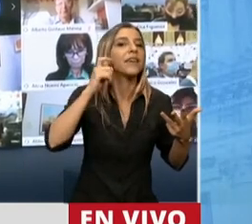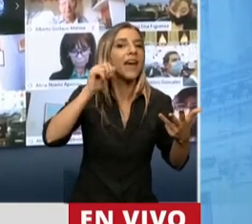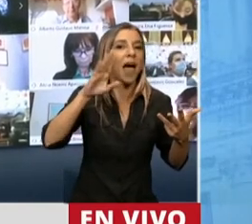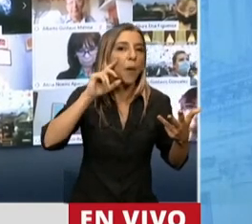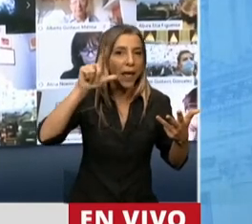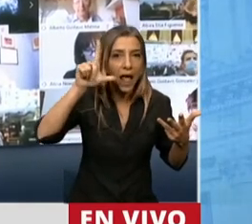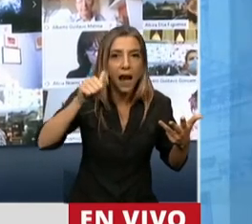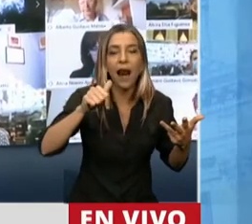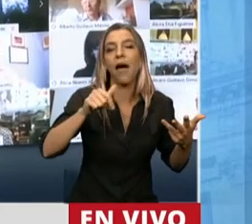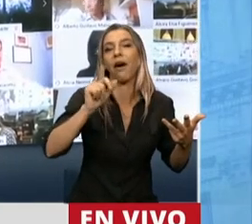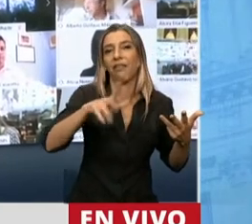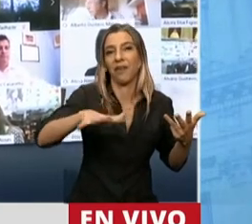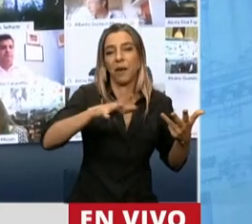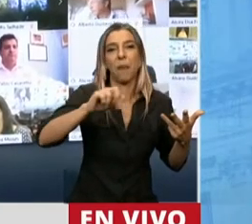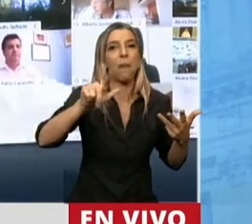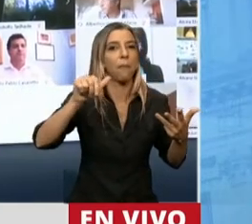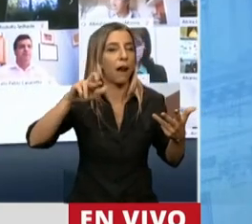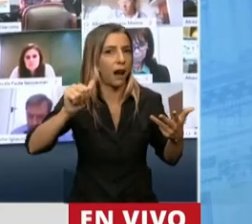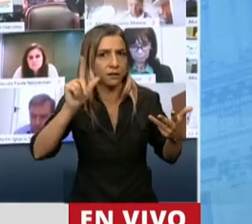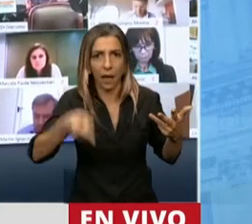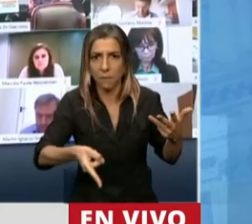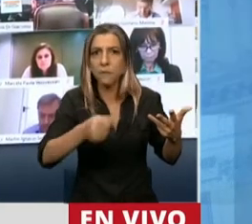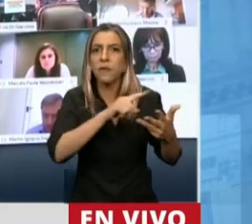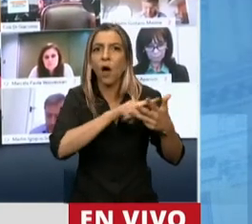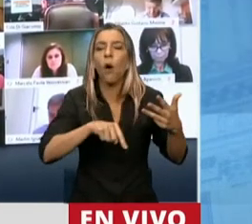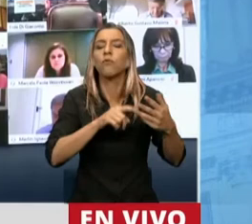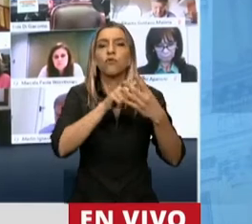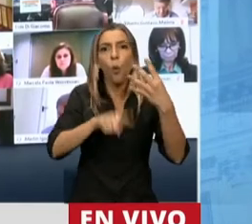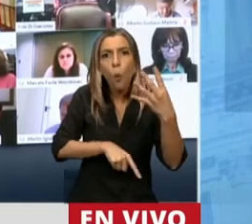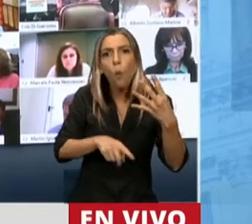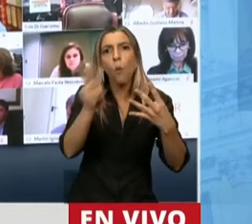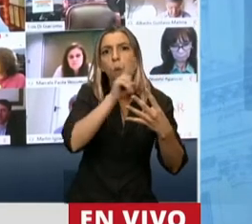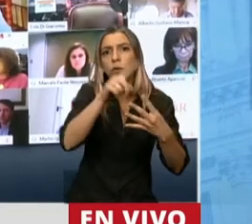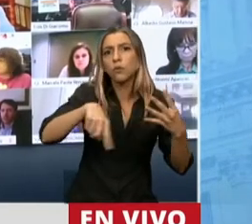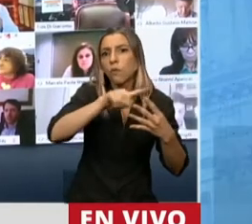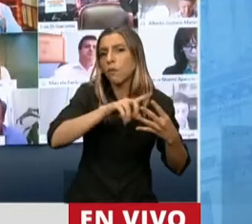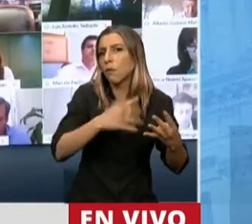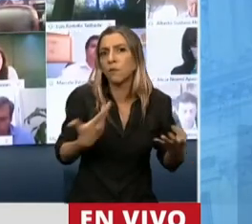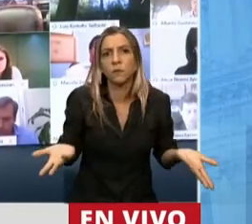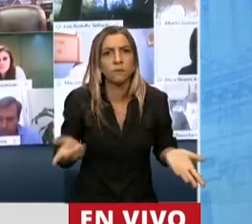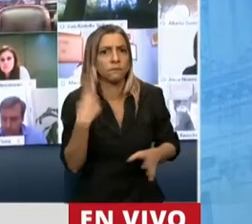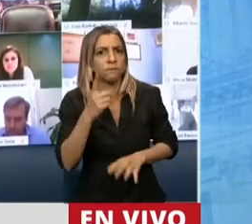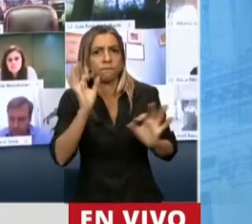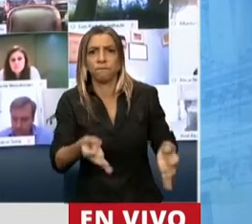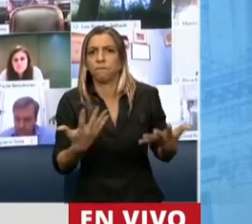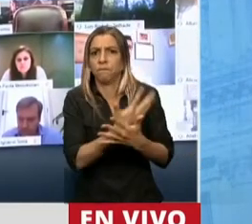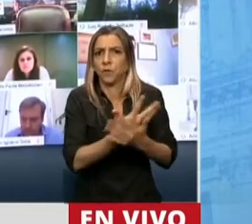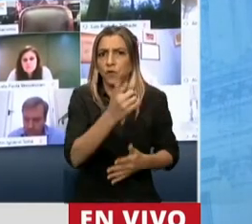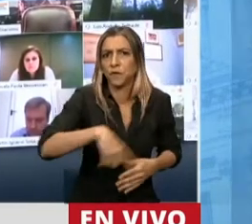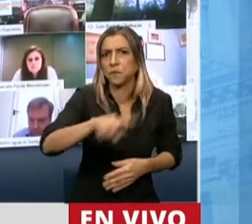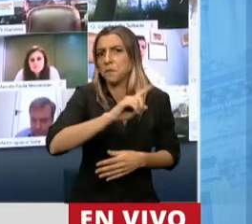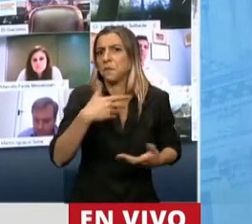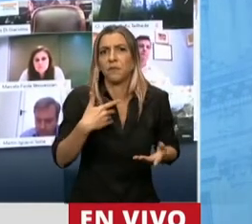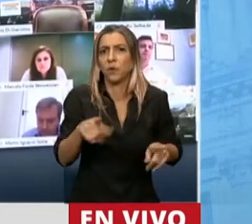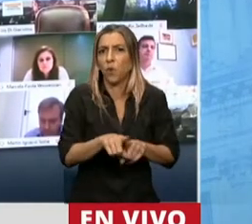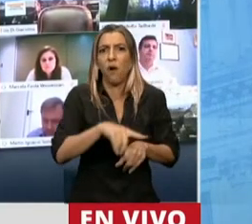recibieron estas heridas y todo el dolor de ellas y de sus familias es el